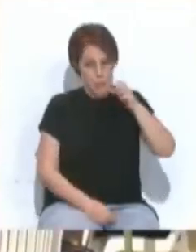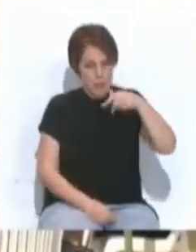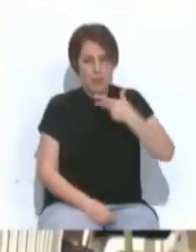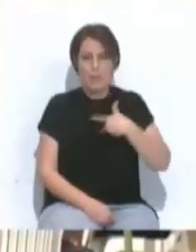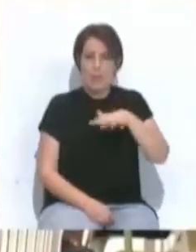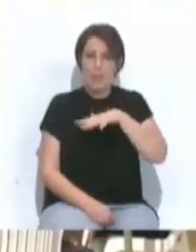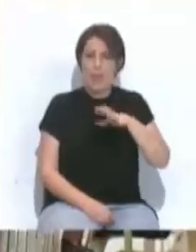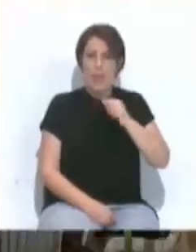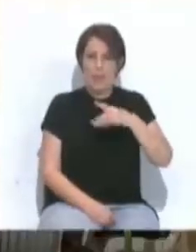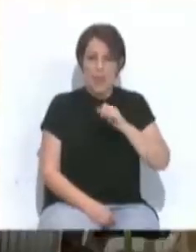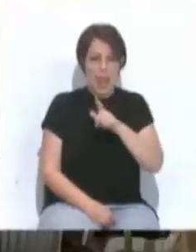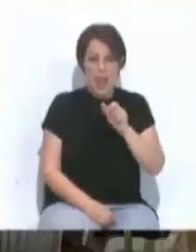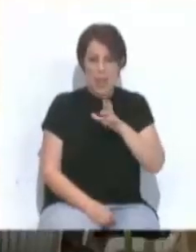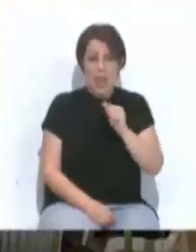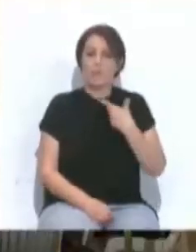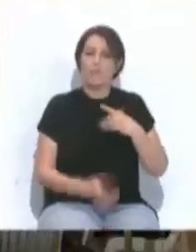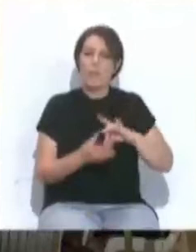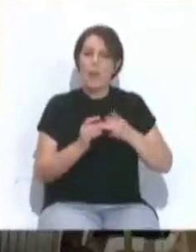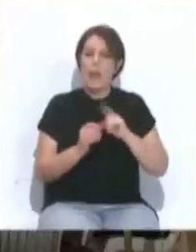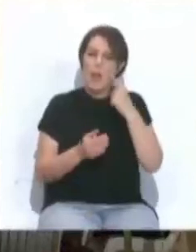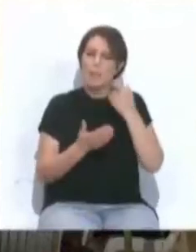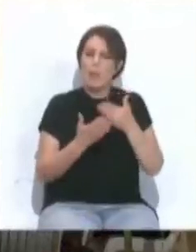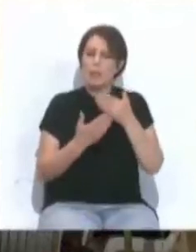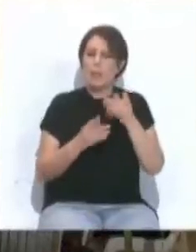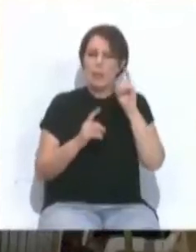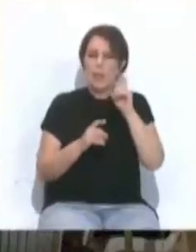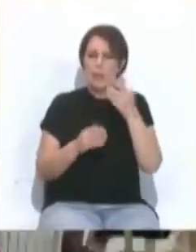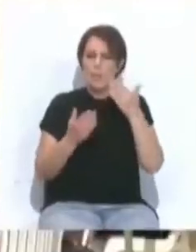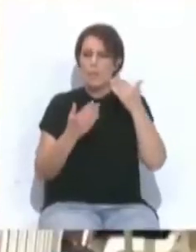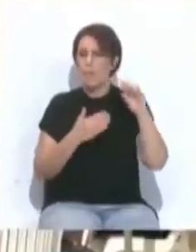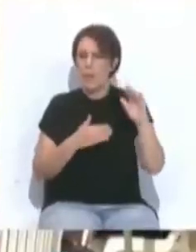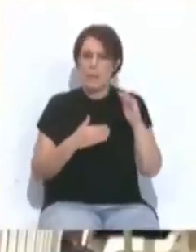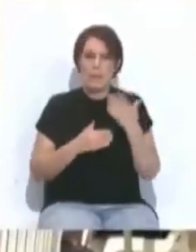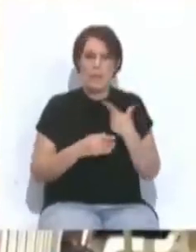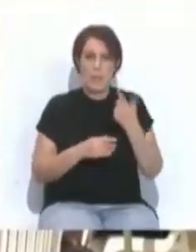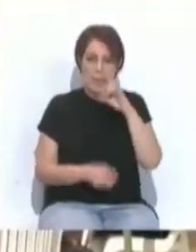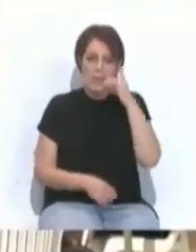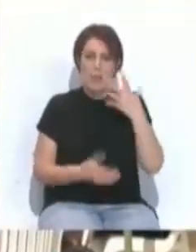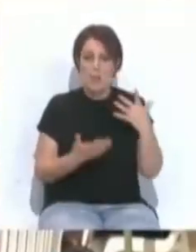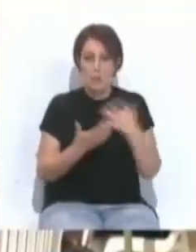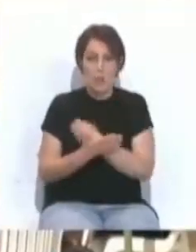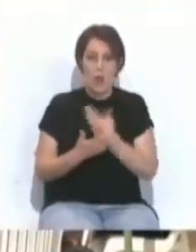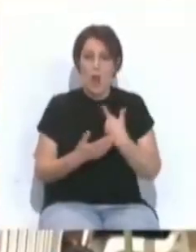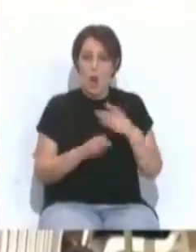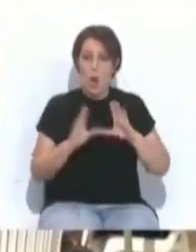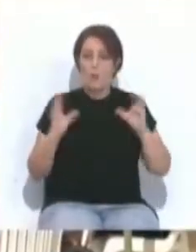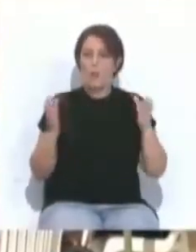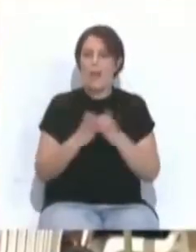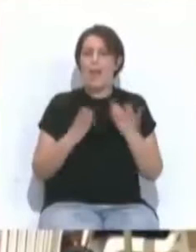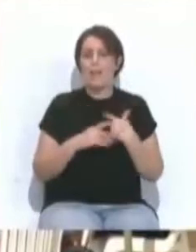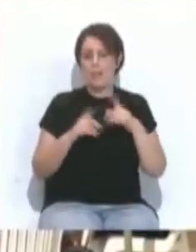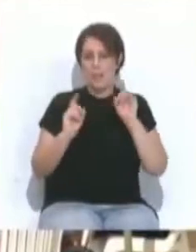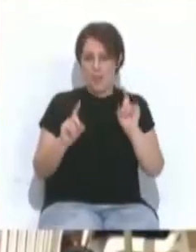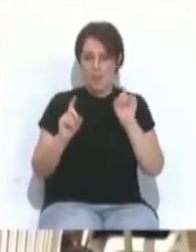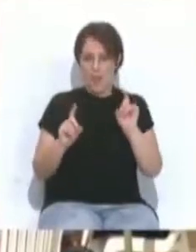de la Candelaria acoge la primera feria de muestras de educación, una iniciativa de toda la comunidad educativa